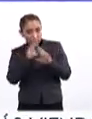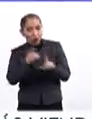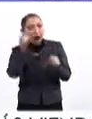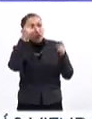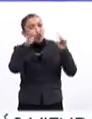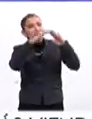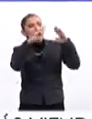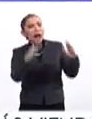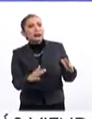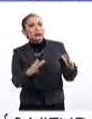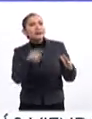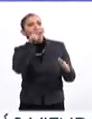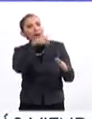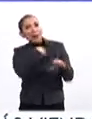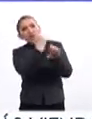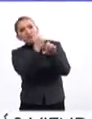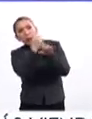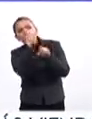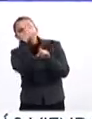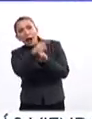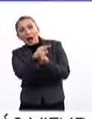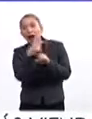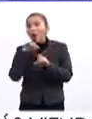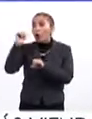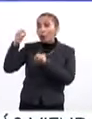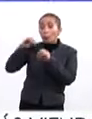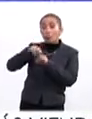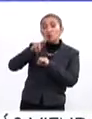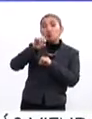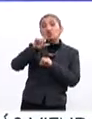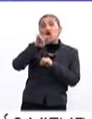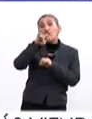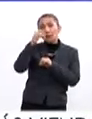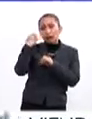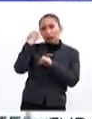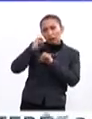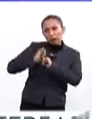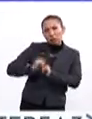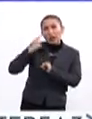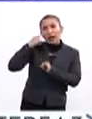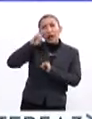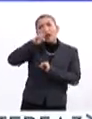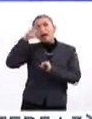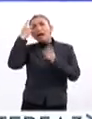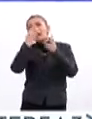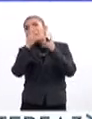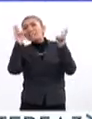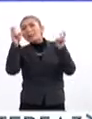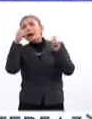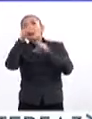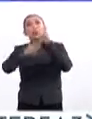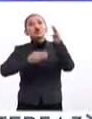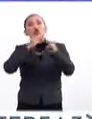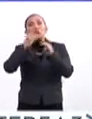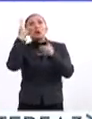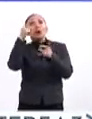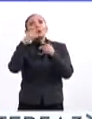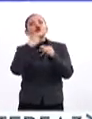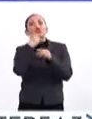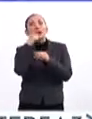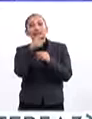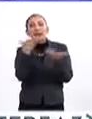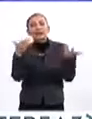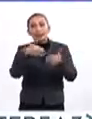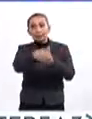Algunos son casas, entonces hay que adecuarlos para eso. La museología se encarga de eso, de regir el contenido del museo y de